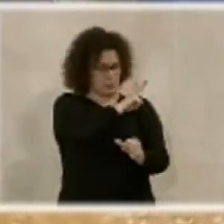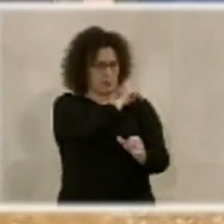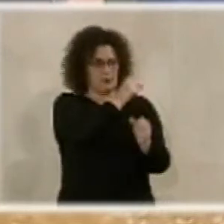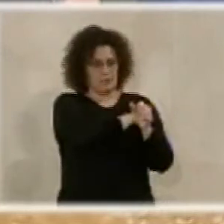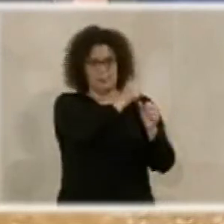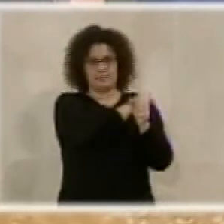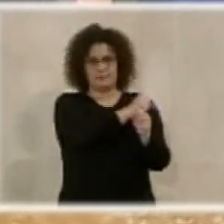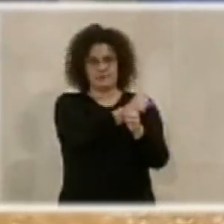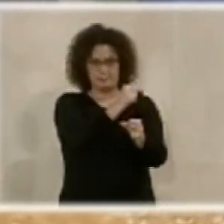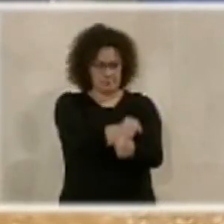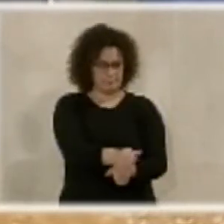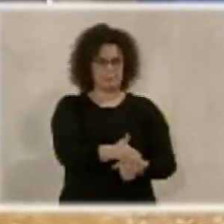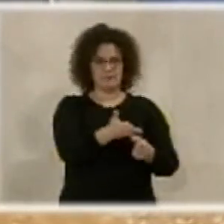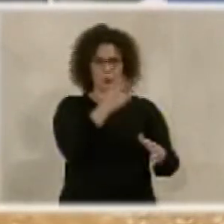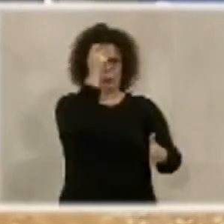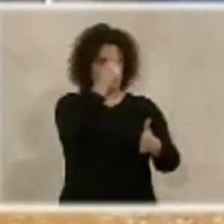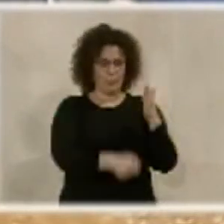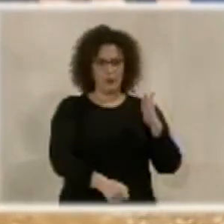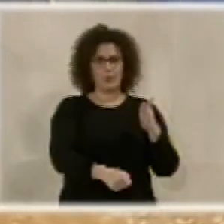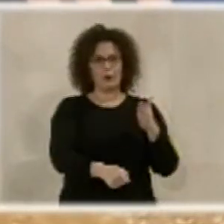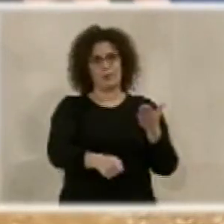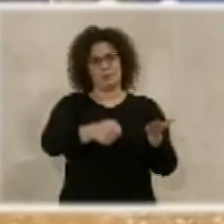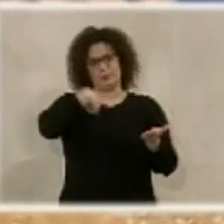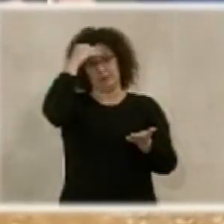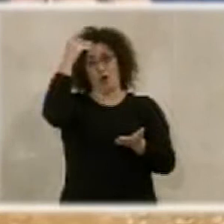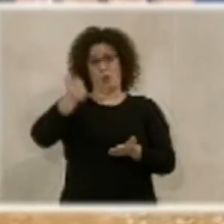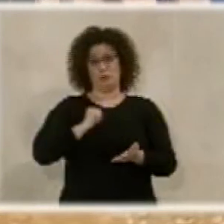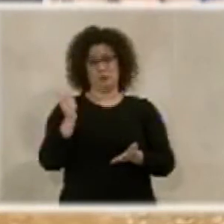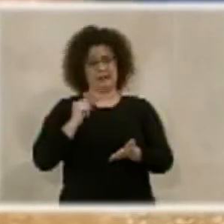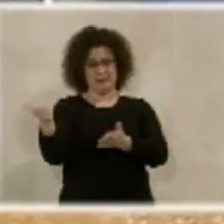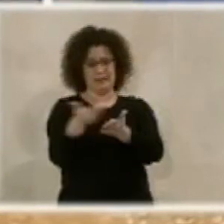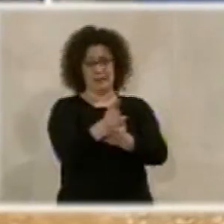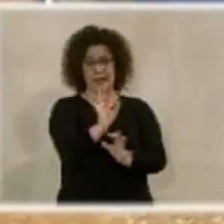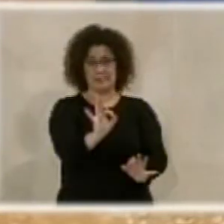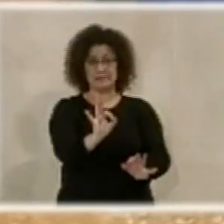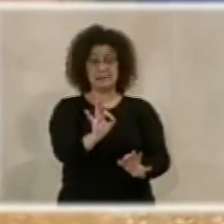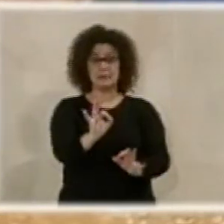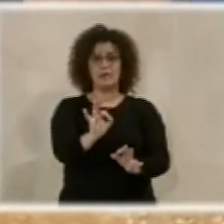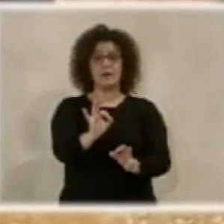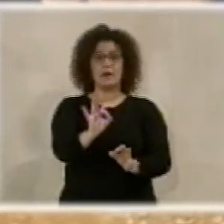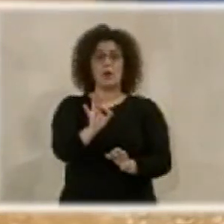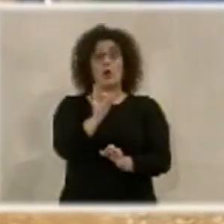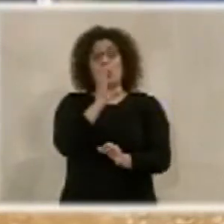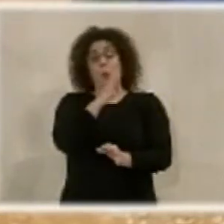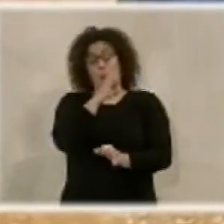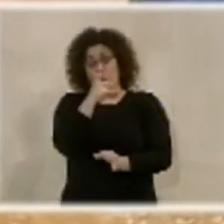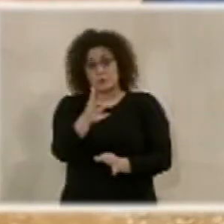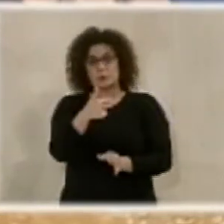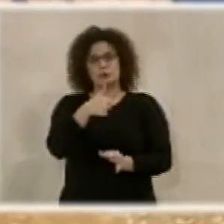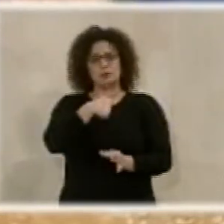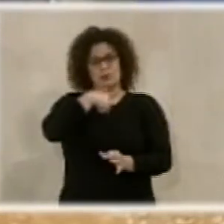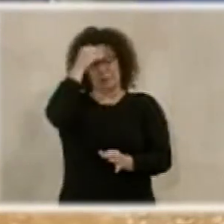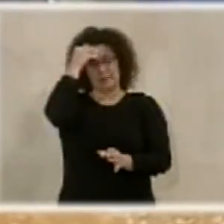trabajando duramente, yo creo que es oportunista y por eso le digo que creo que esta